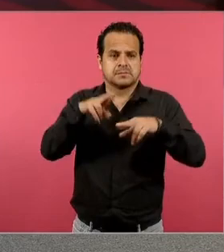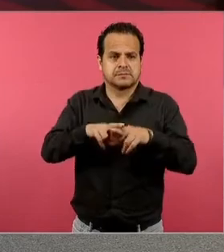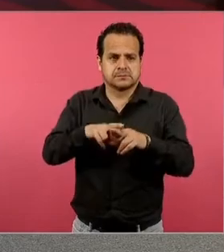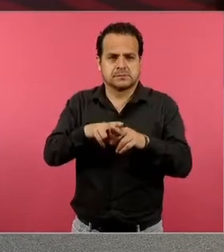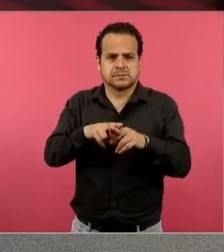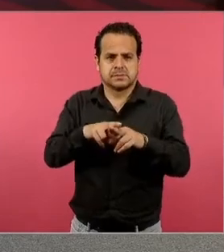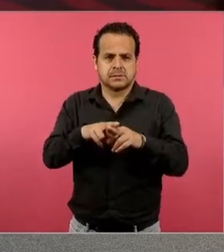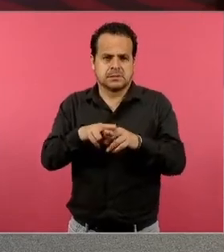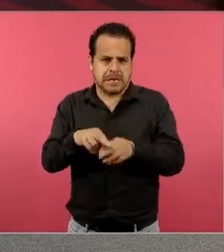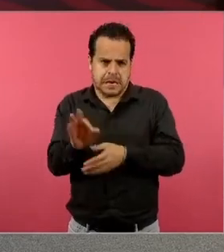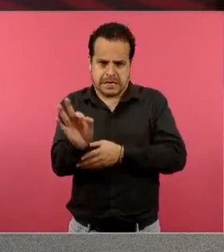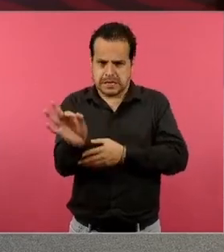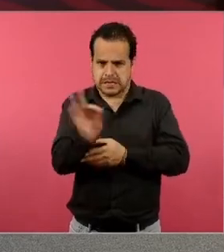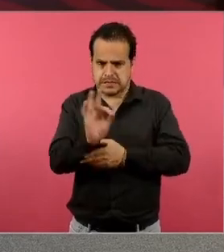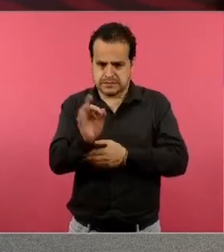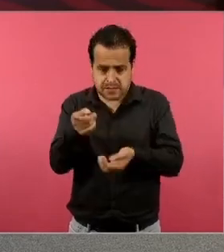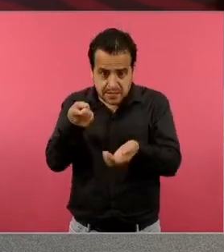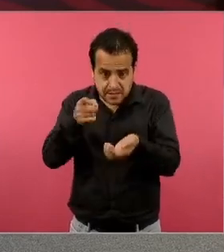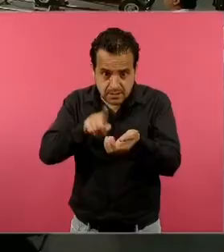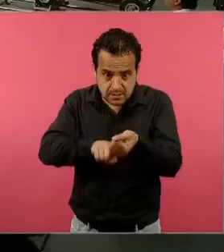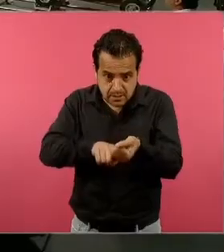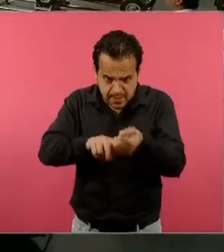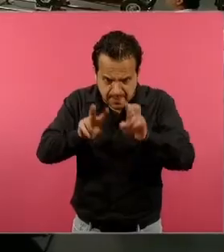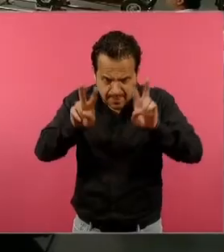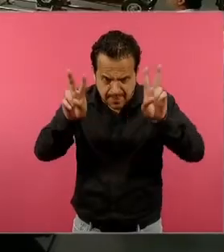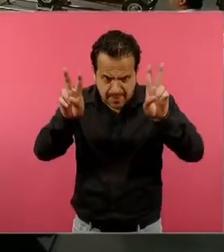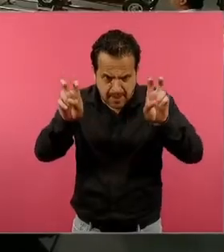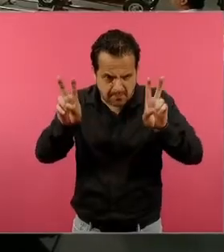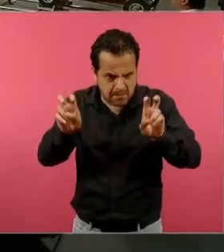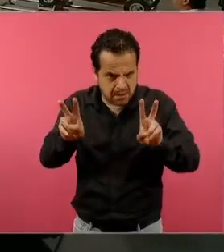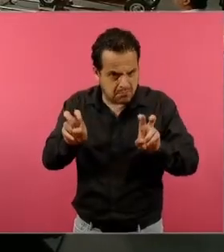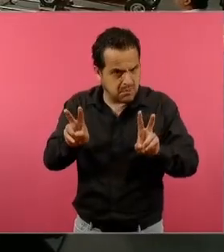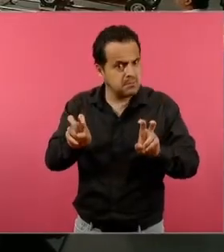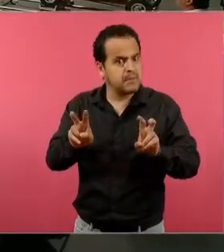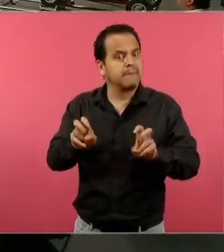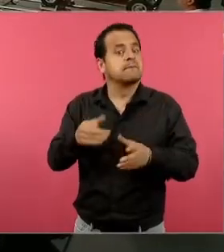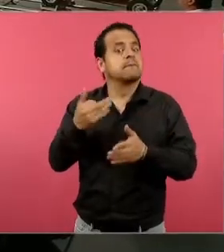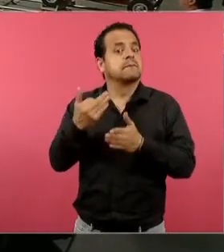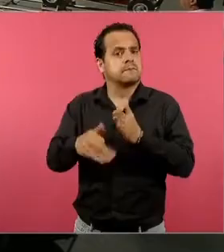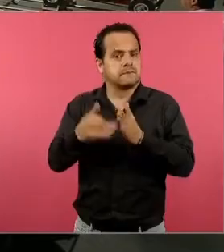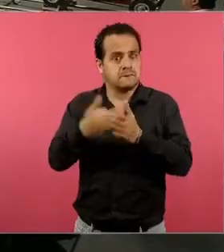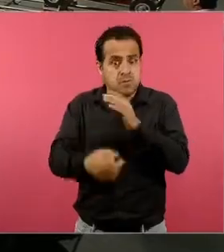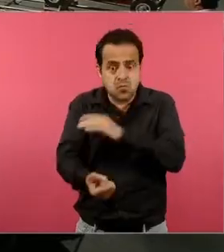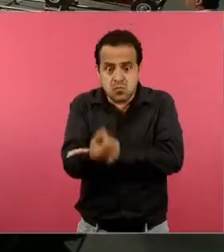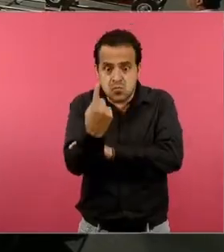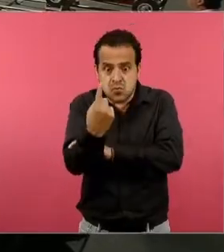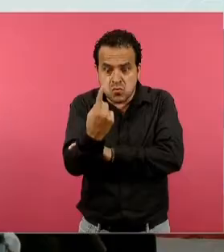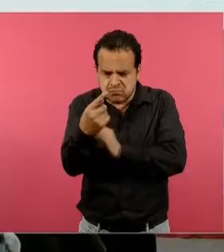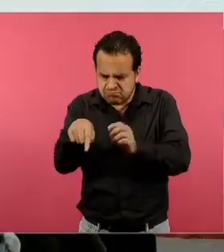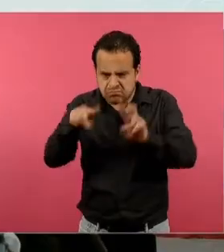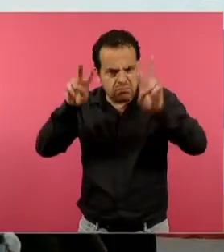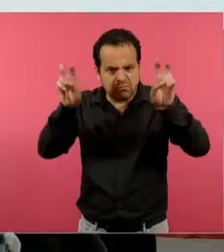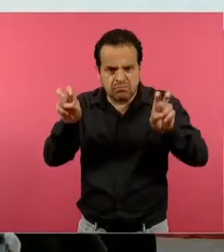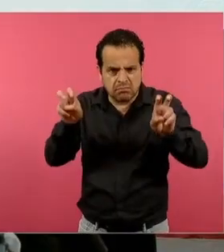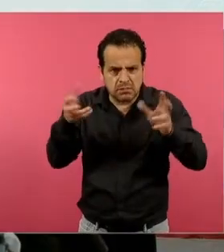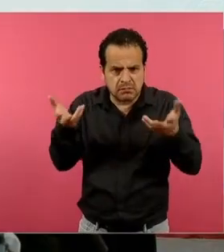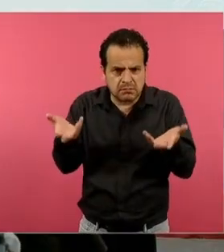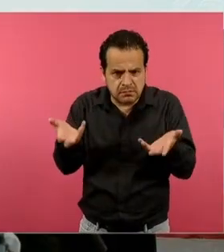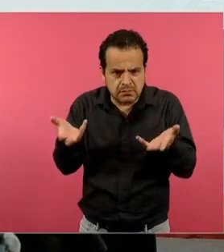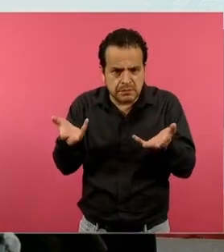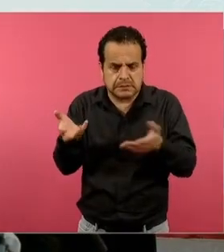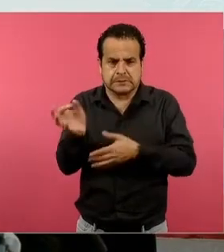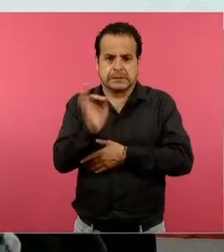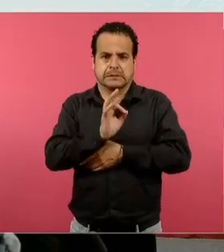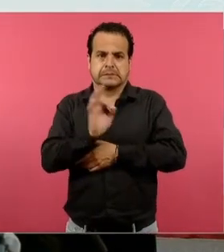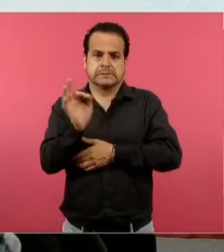sin recetas, porque desde el plano del codiseño, el maestro va a poder proponer contenidos que